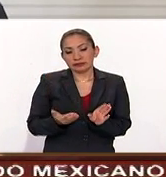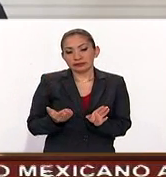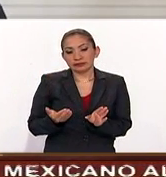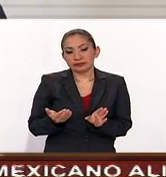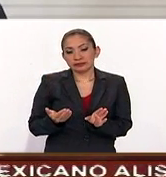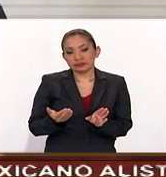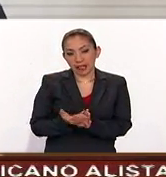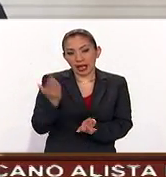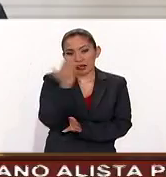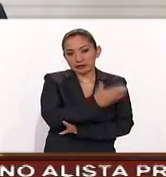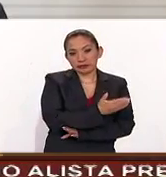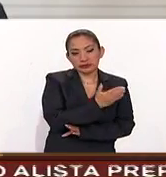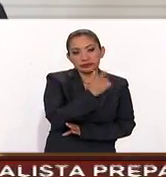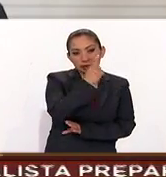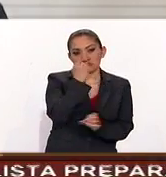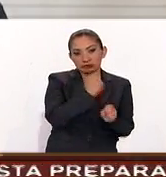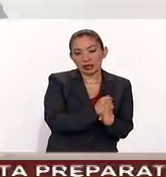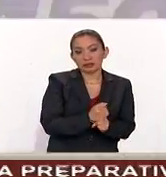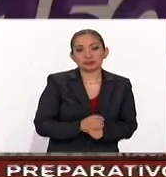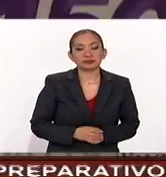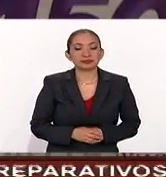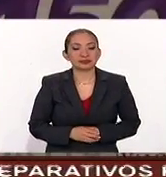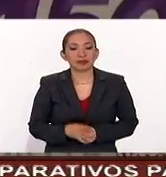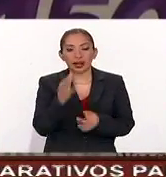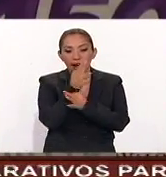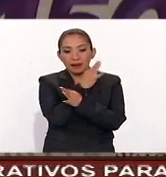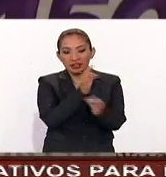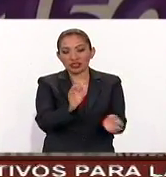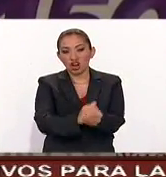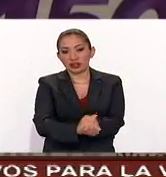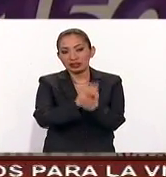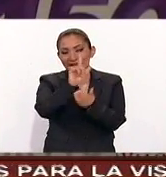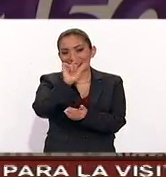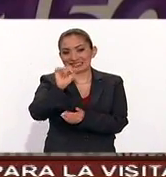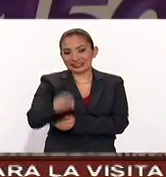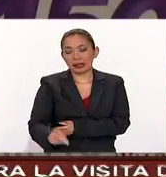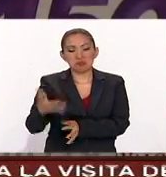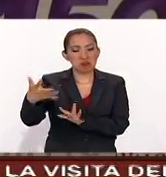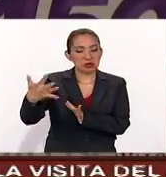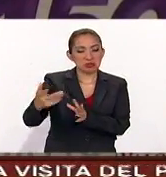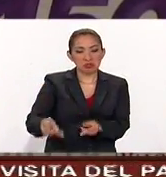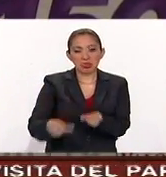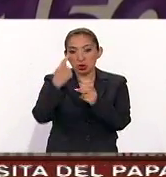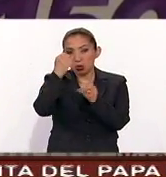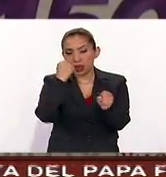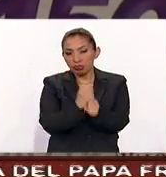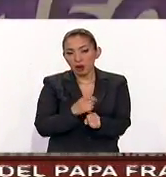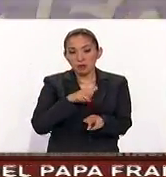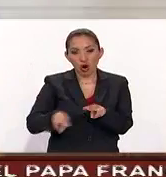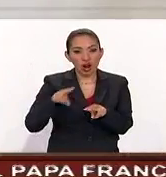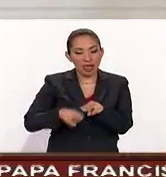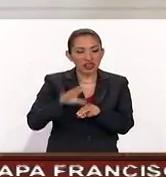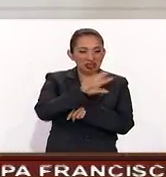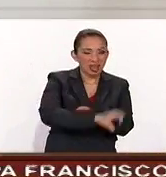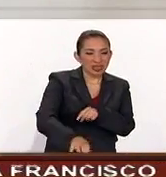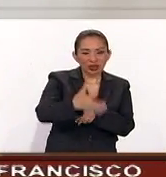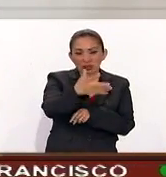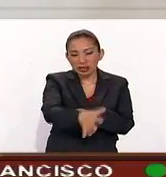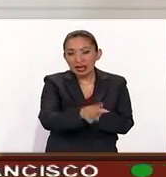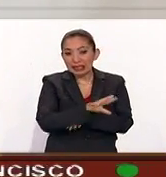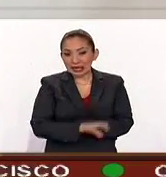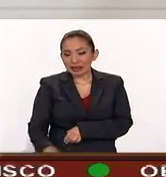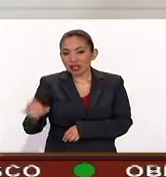vendió el año anterior. Informó que la Lotería Nacional tiene un promedio de ventas anuales de boletos de entre 510